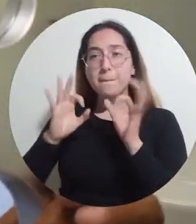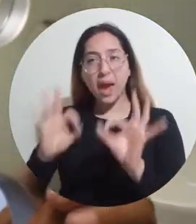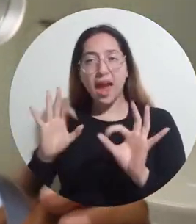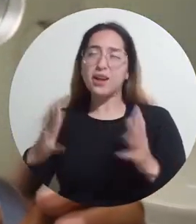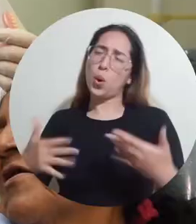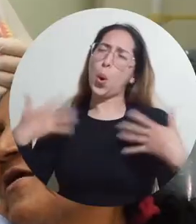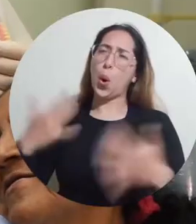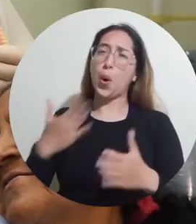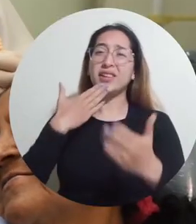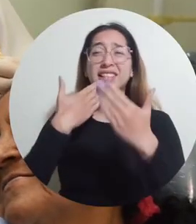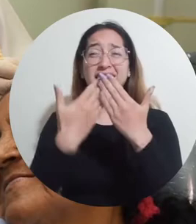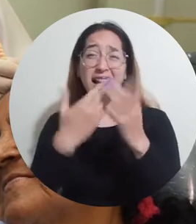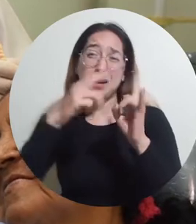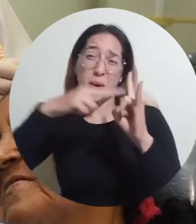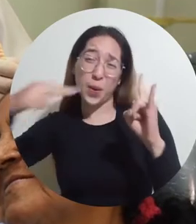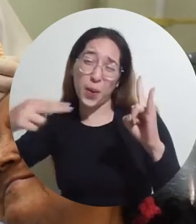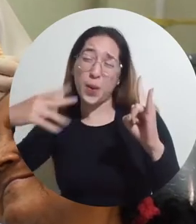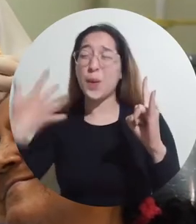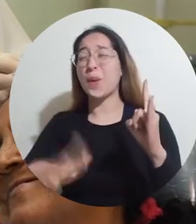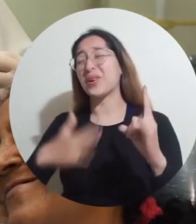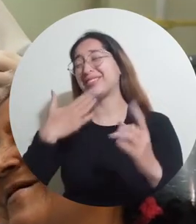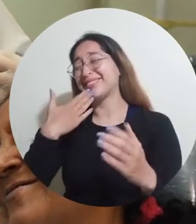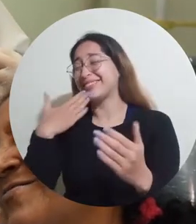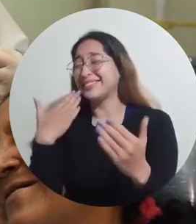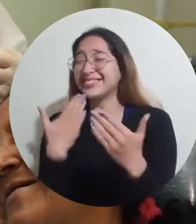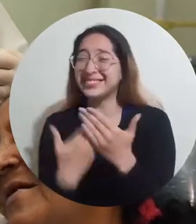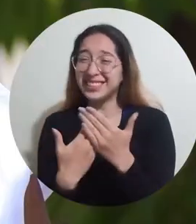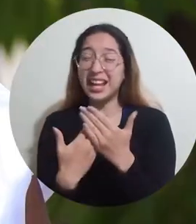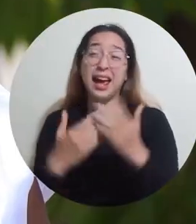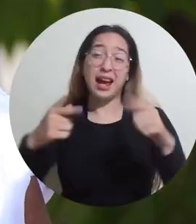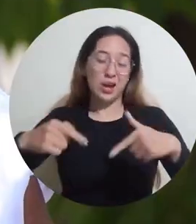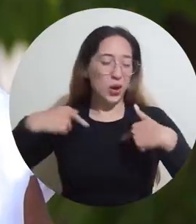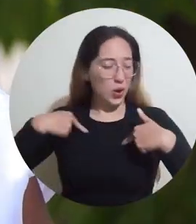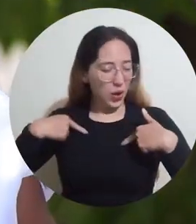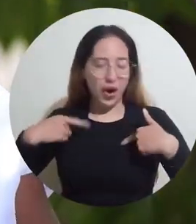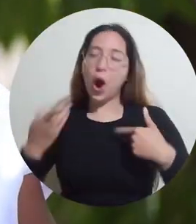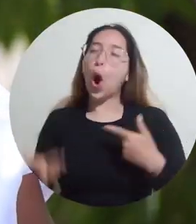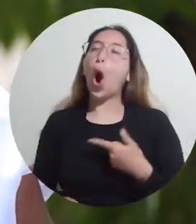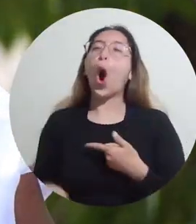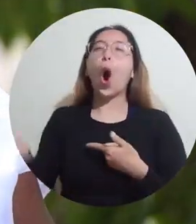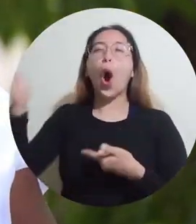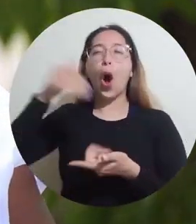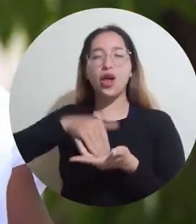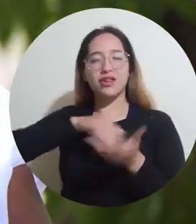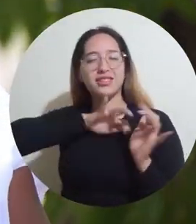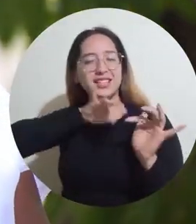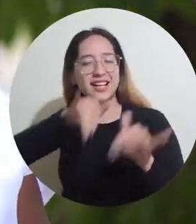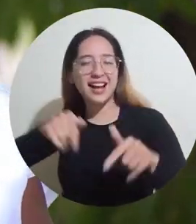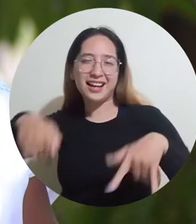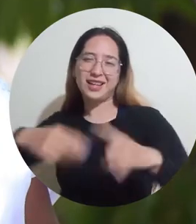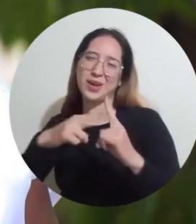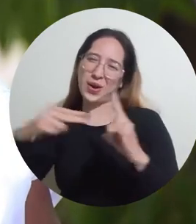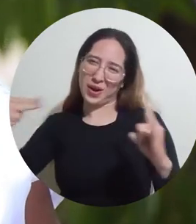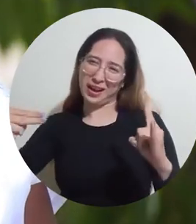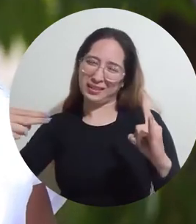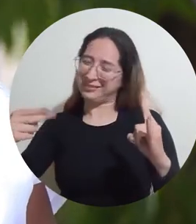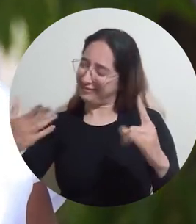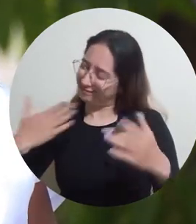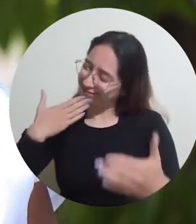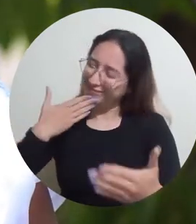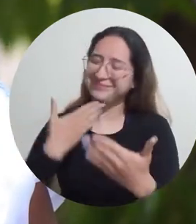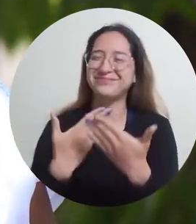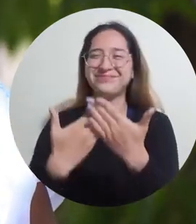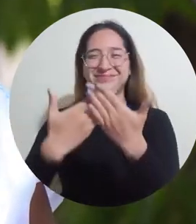gracias Universidad Matalena, que por aquí volveremos otra